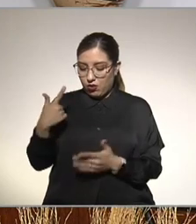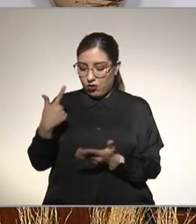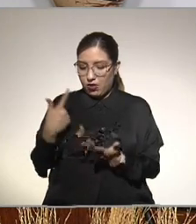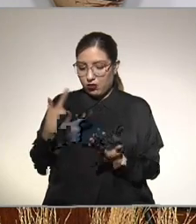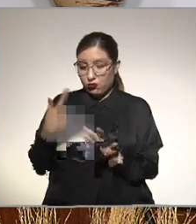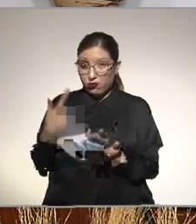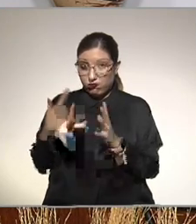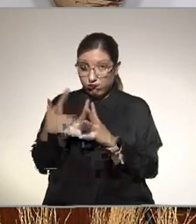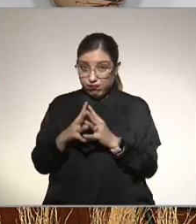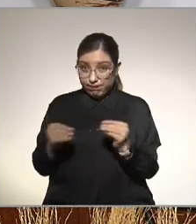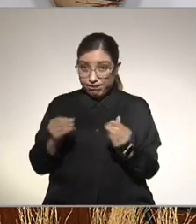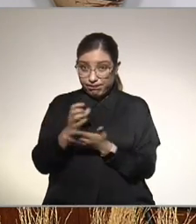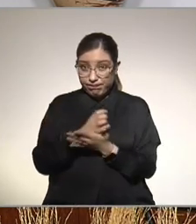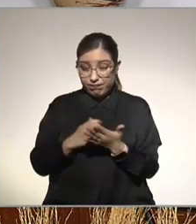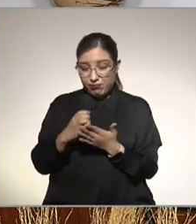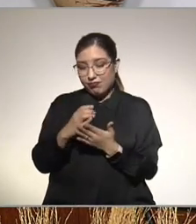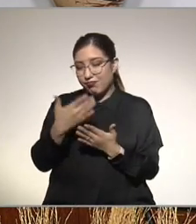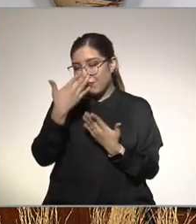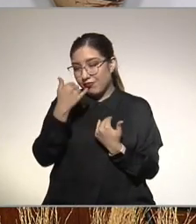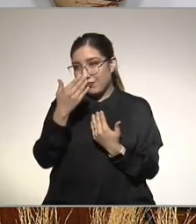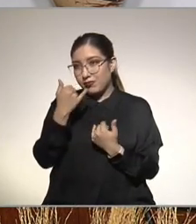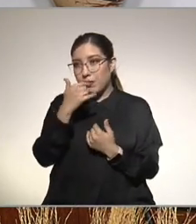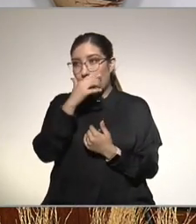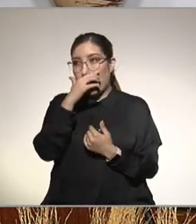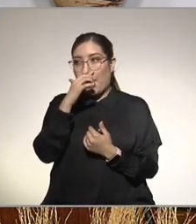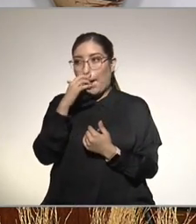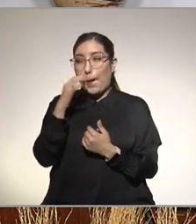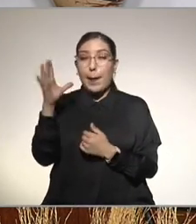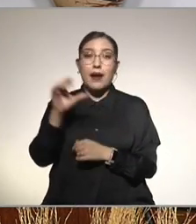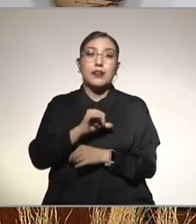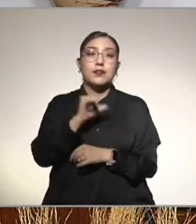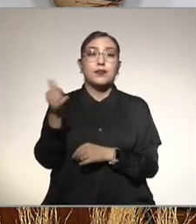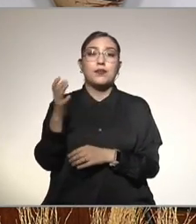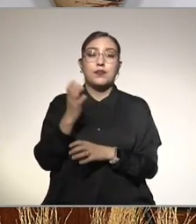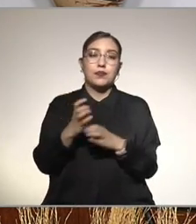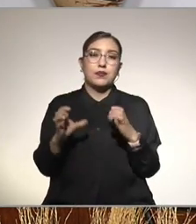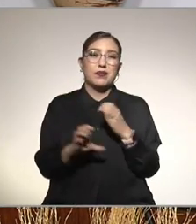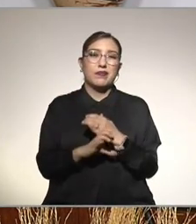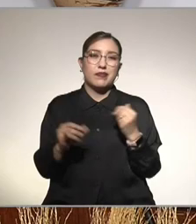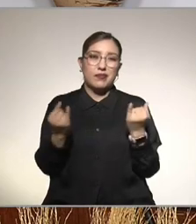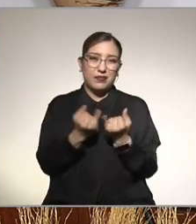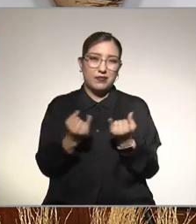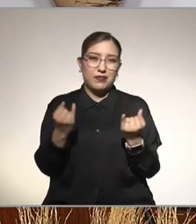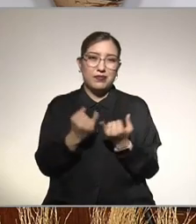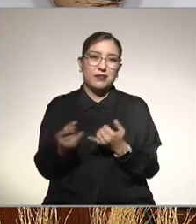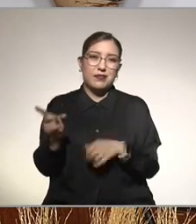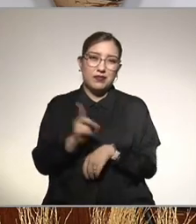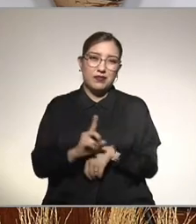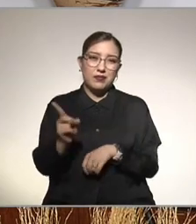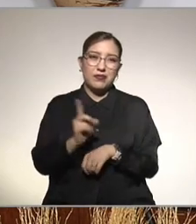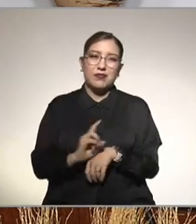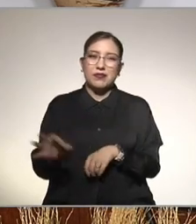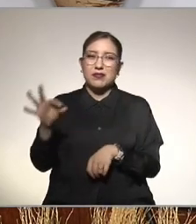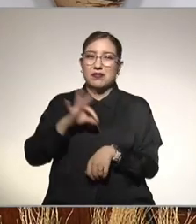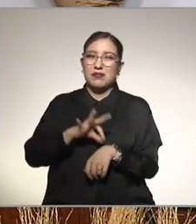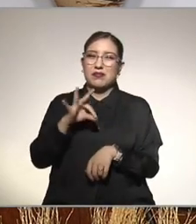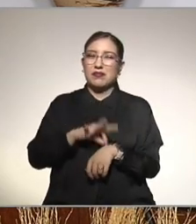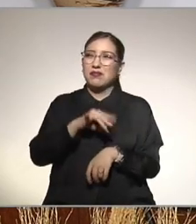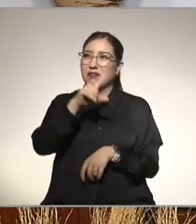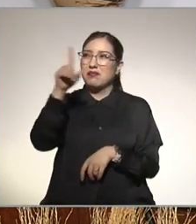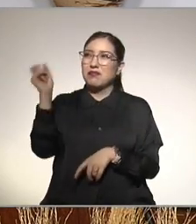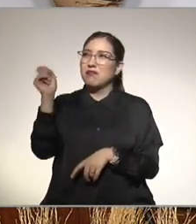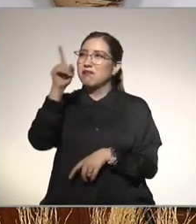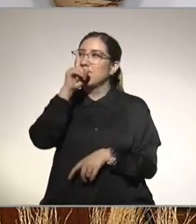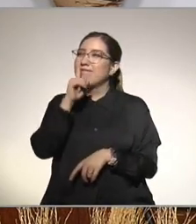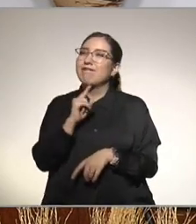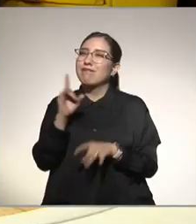preguntas que se puede hacer con medicamentos y hay otra cosa con la que nosotros peleamos continuamente la charlatanería cuando oyes y ves de repente vas por la